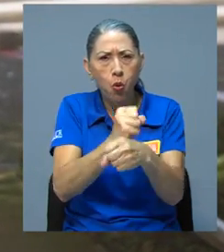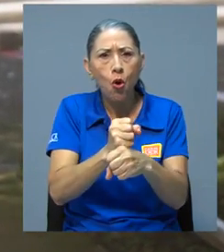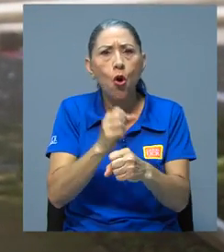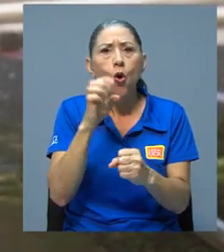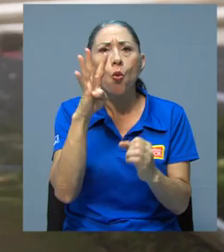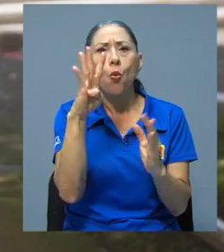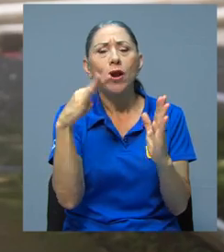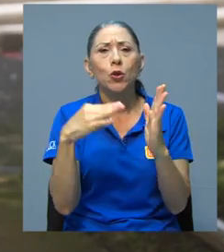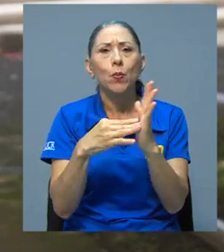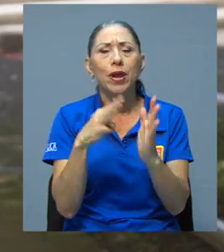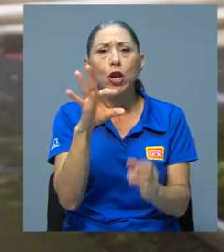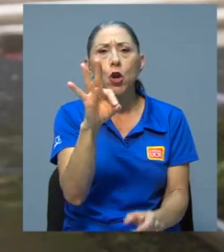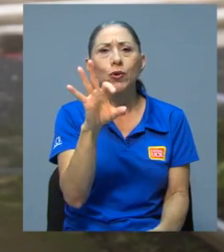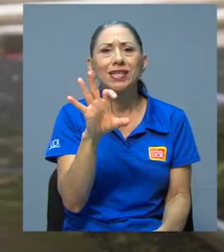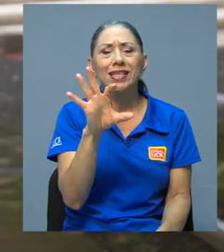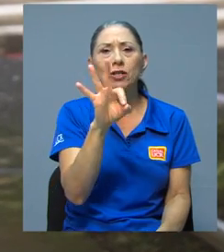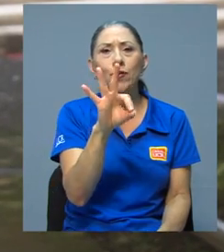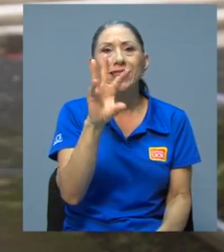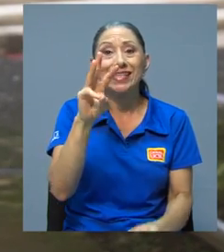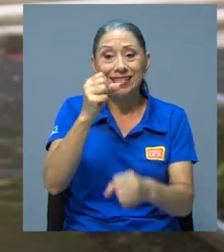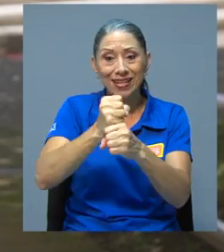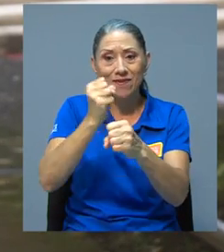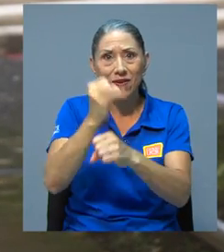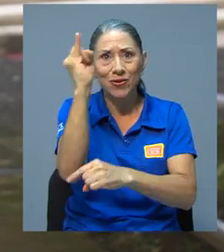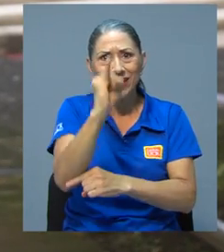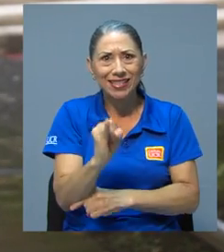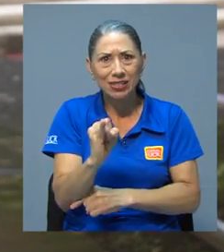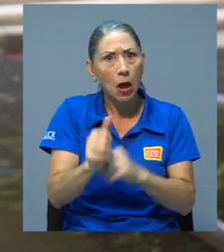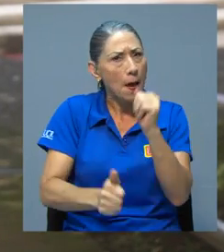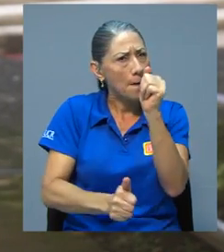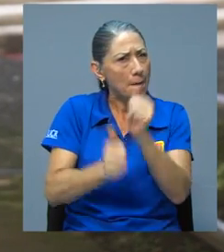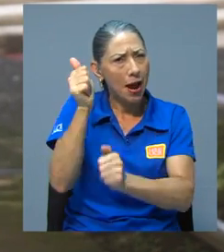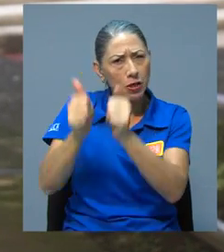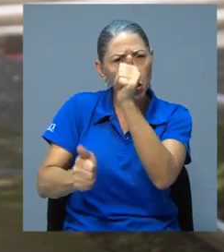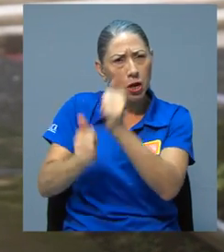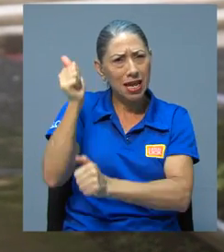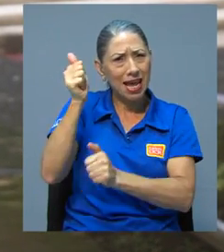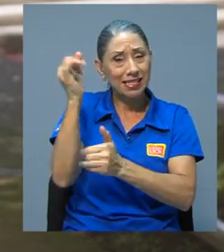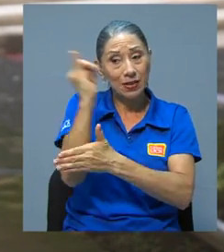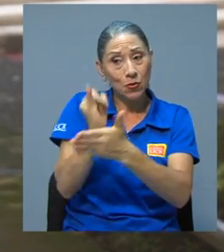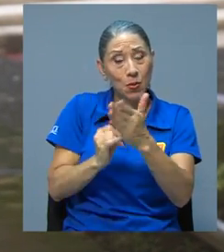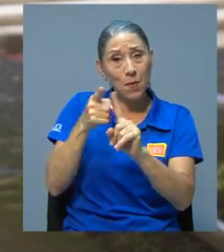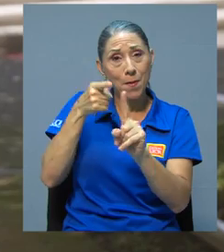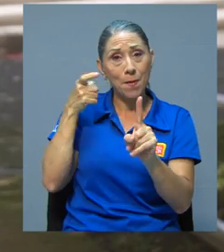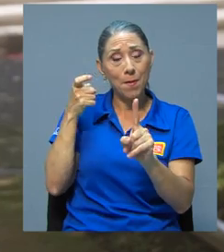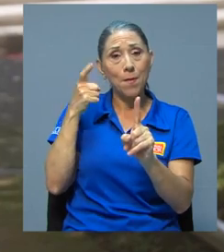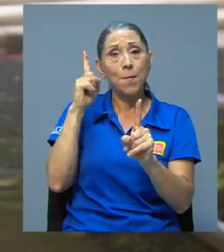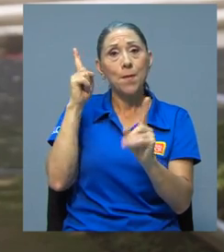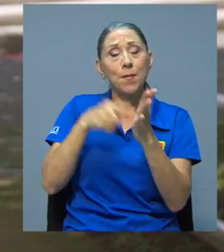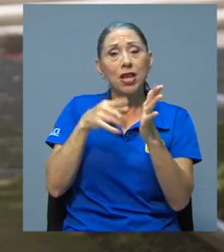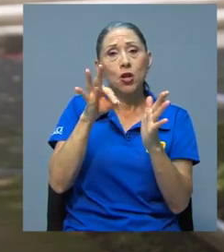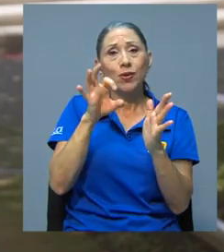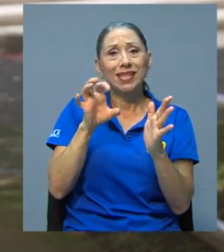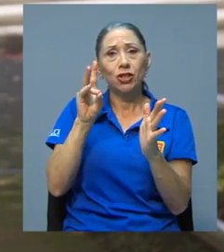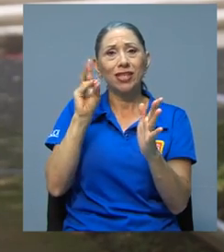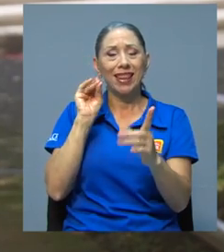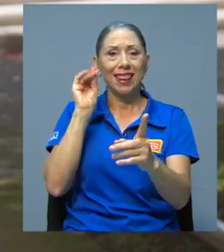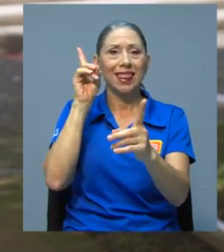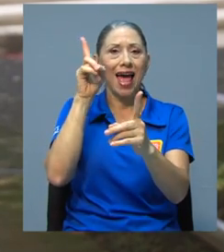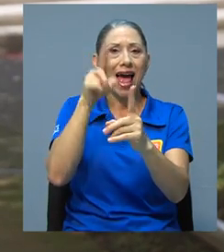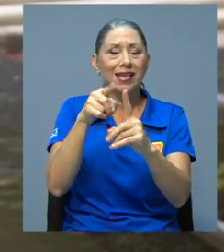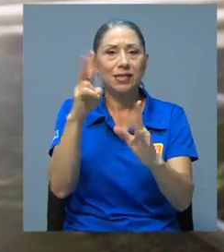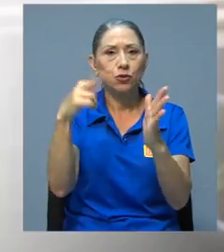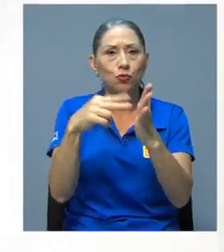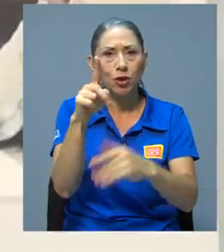,996 obras, en su mayoría producidas entre 1970 y el año 2001.